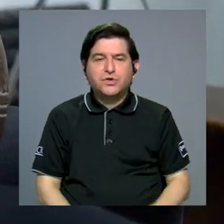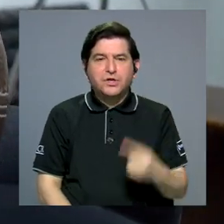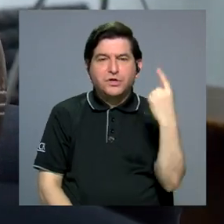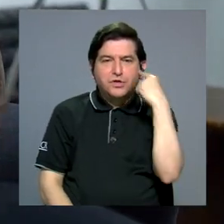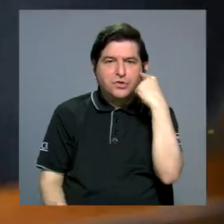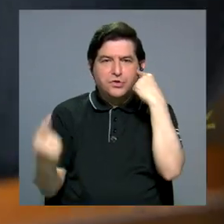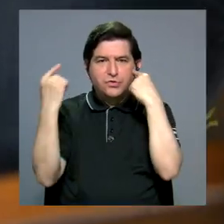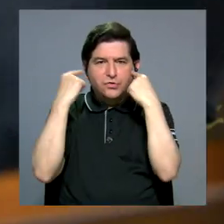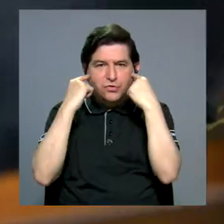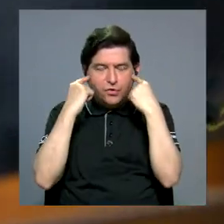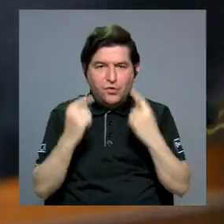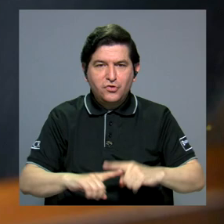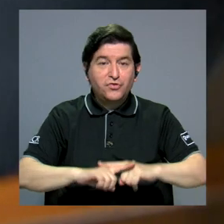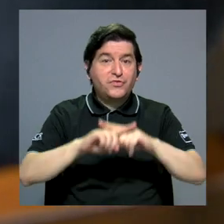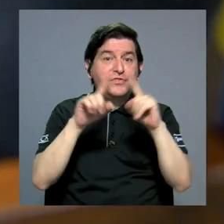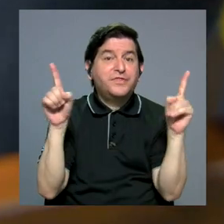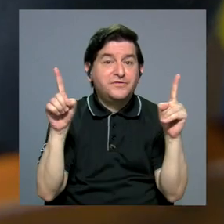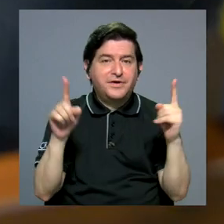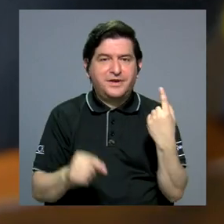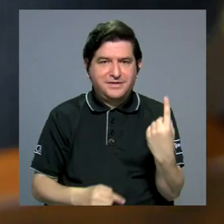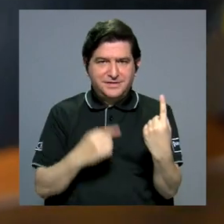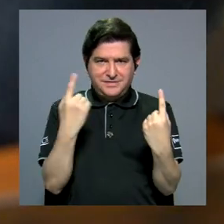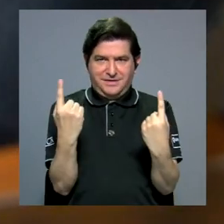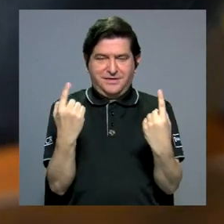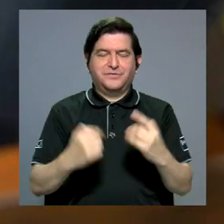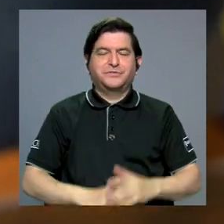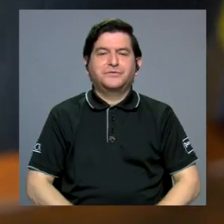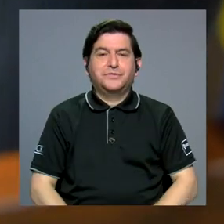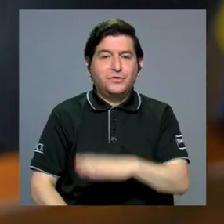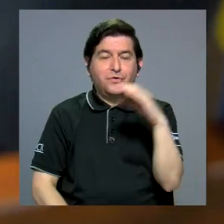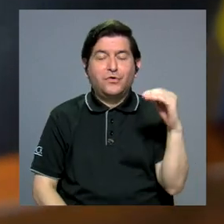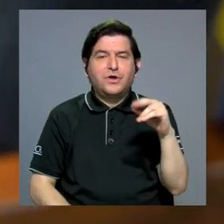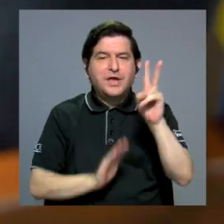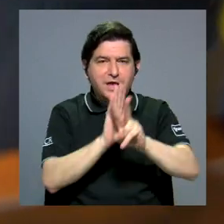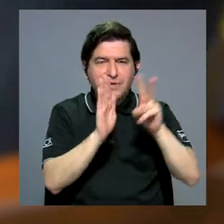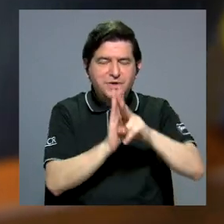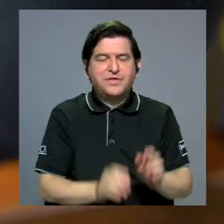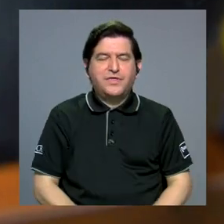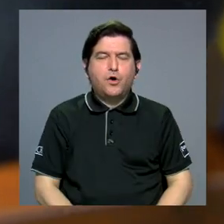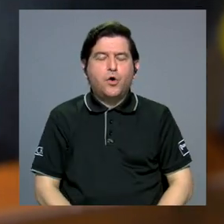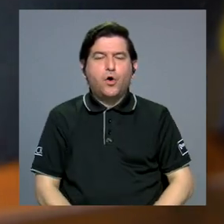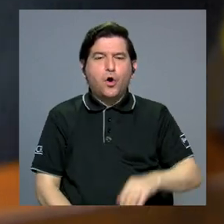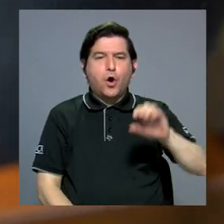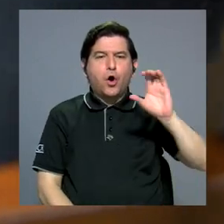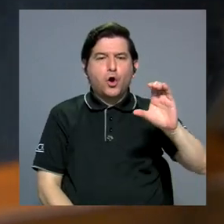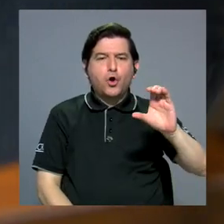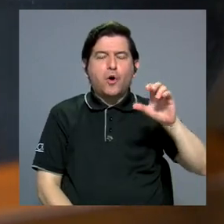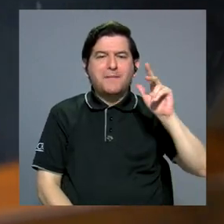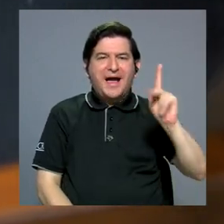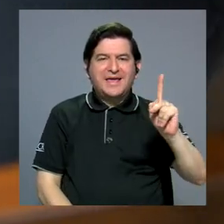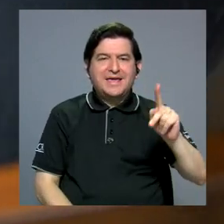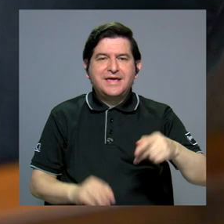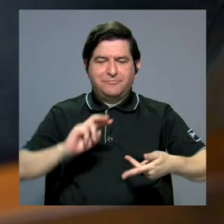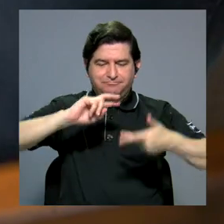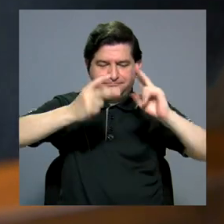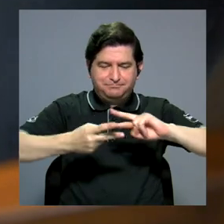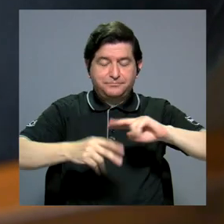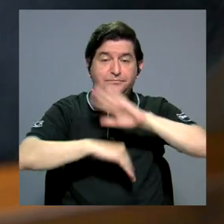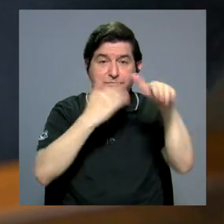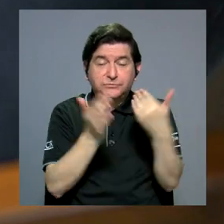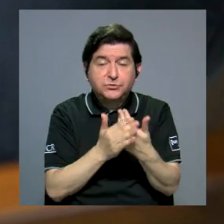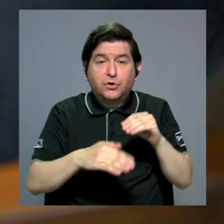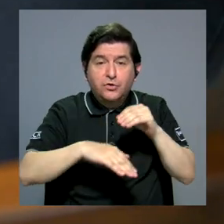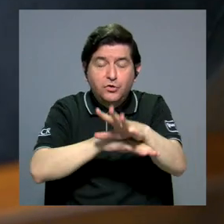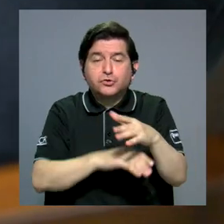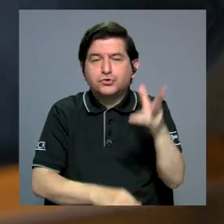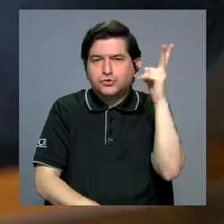el cual usa frecuencias sonoras diferentes para cada oído, y de vídeo como el chroma key invertido. Además, todos